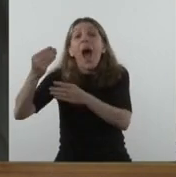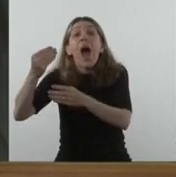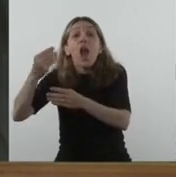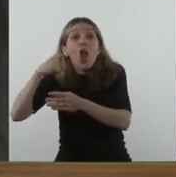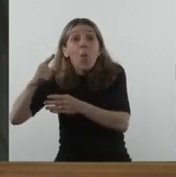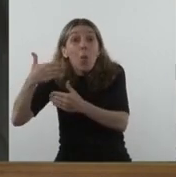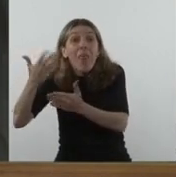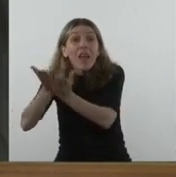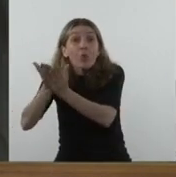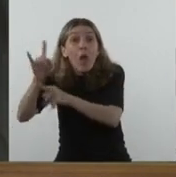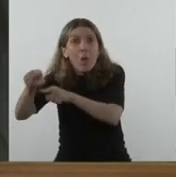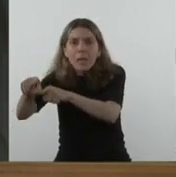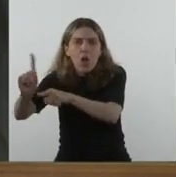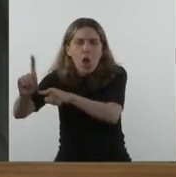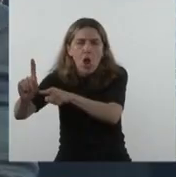desarrollarse en el lugar donde están.